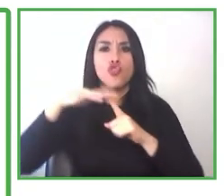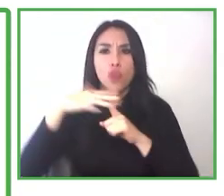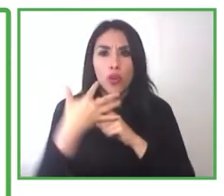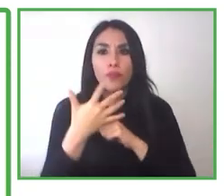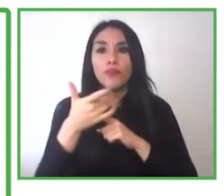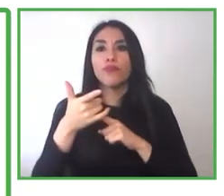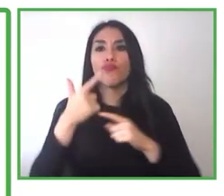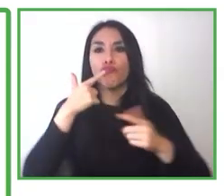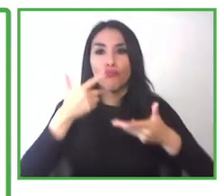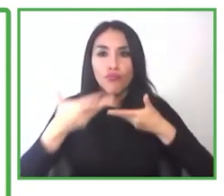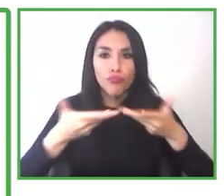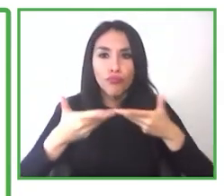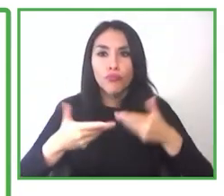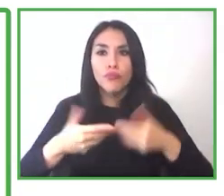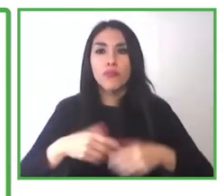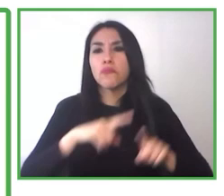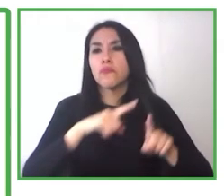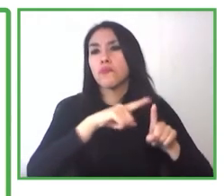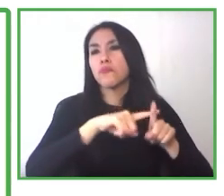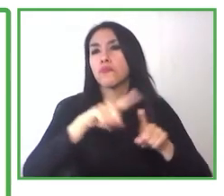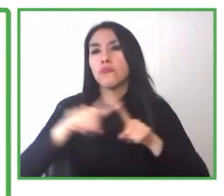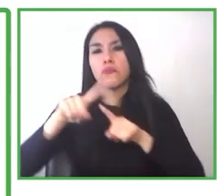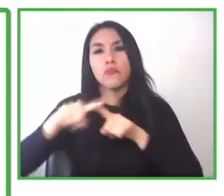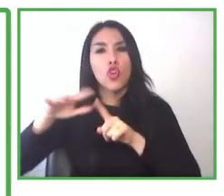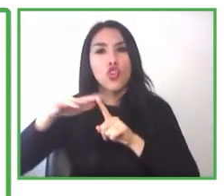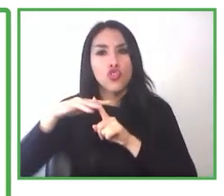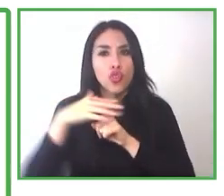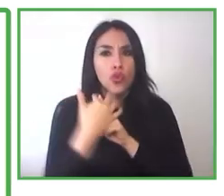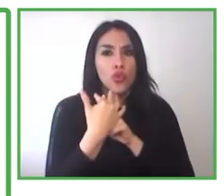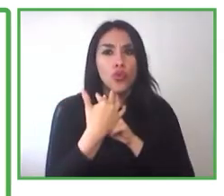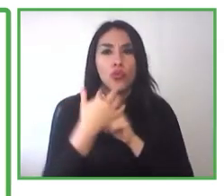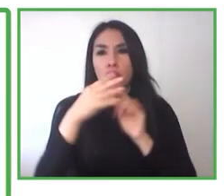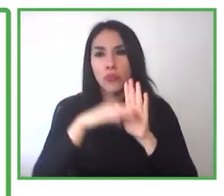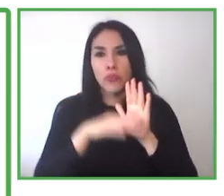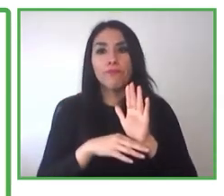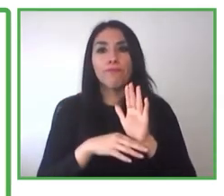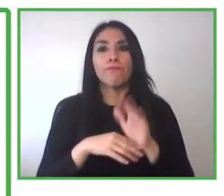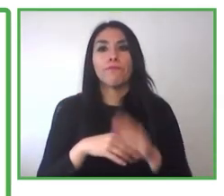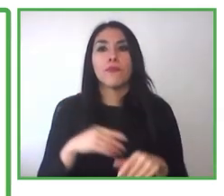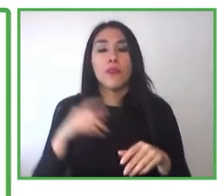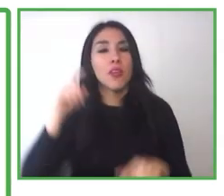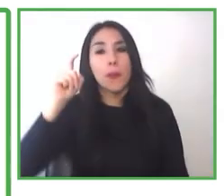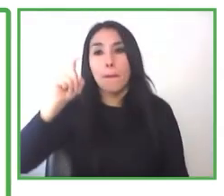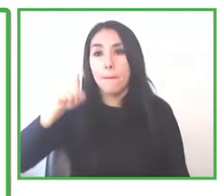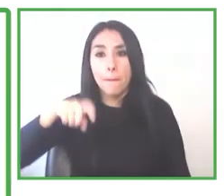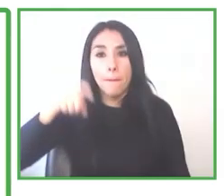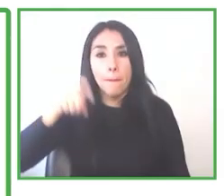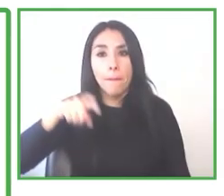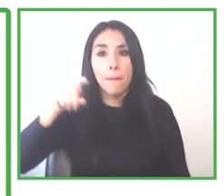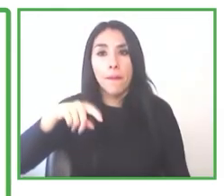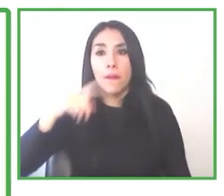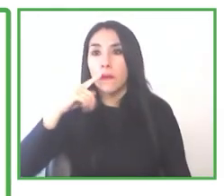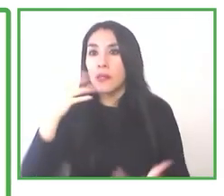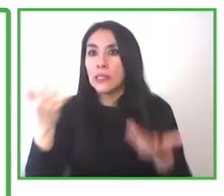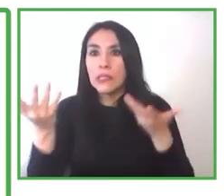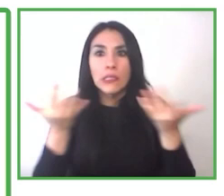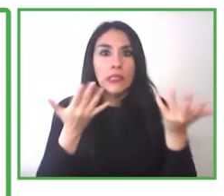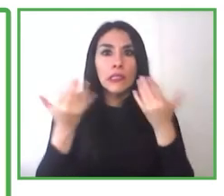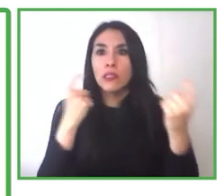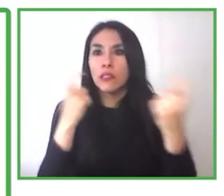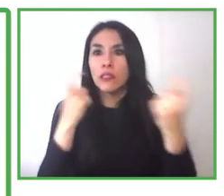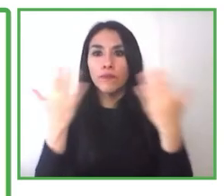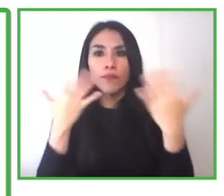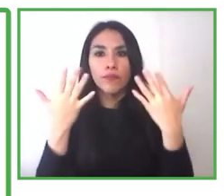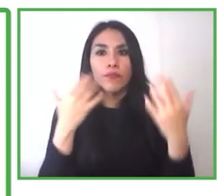productivos requieren para poder desarrollar una función laboral. De alguna manera Chile Valora viene a saldar una equidad social,